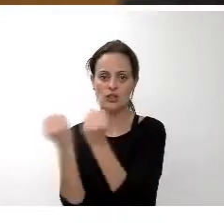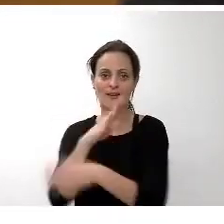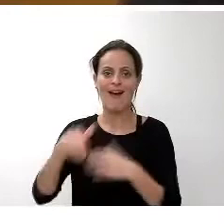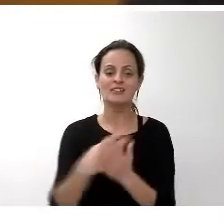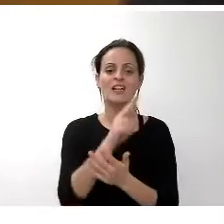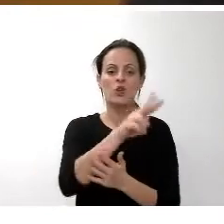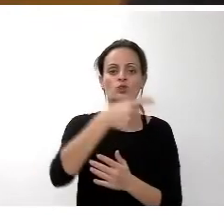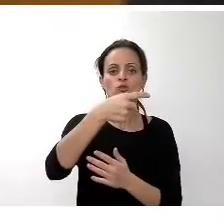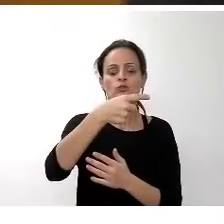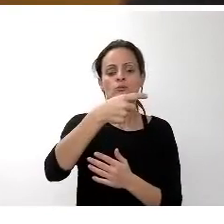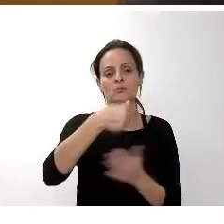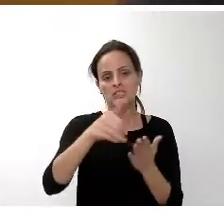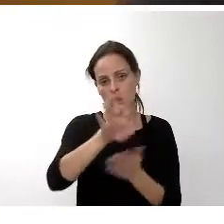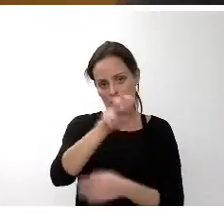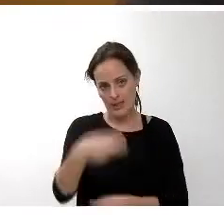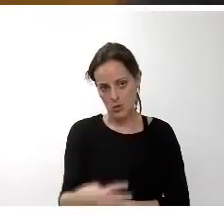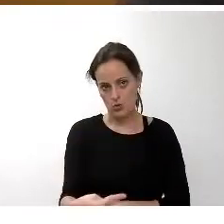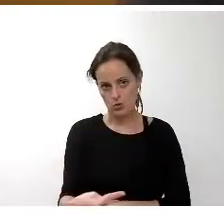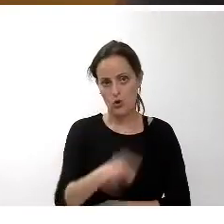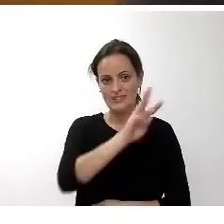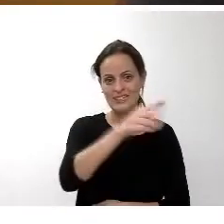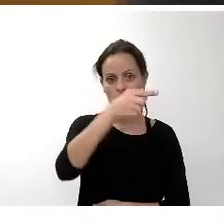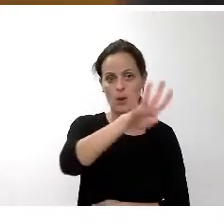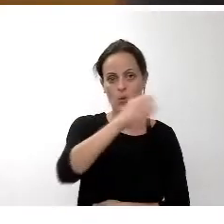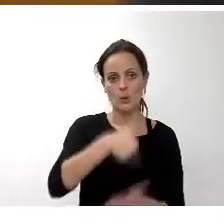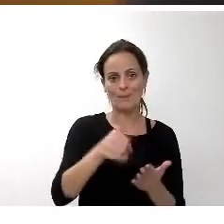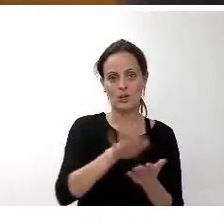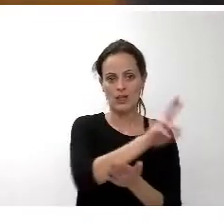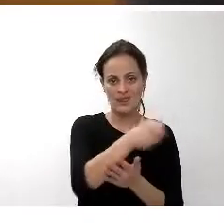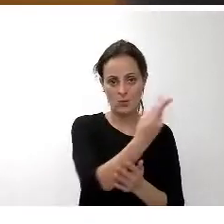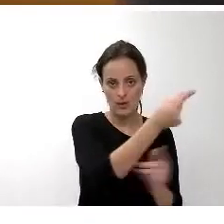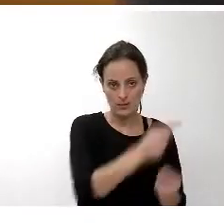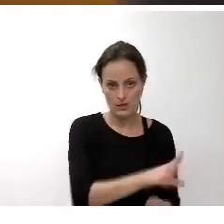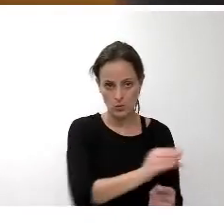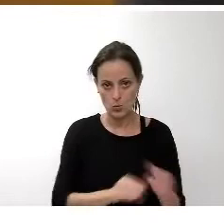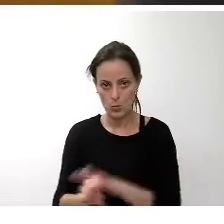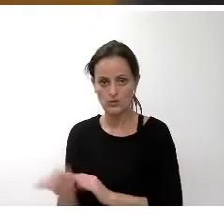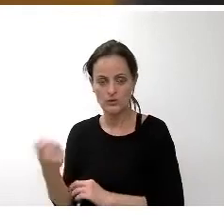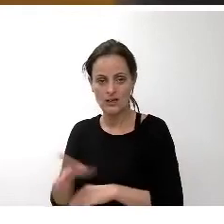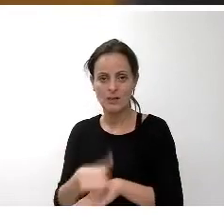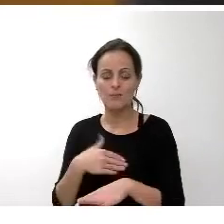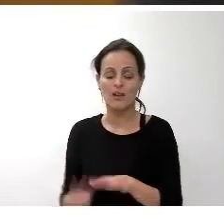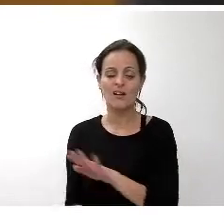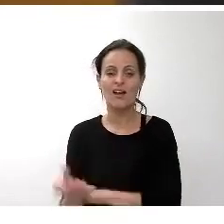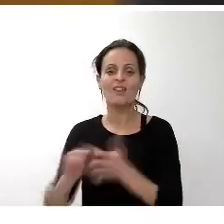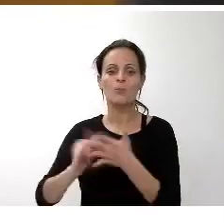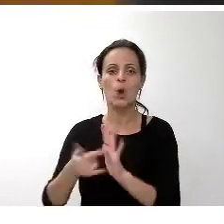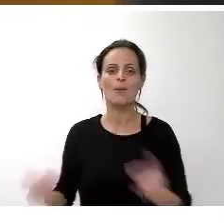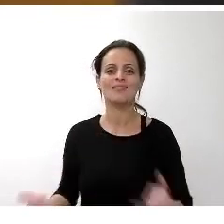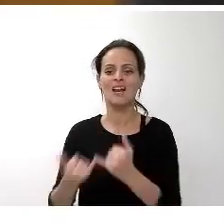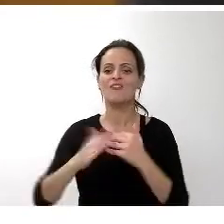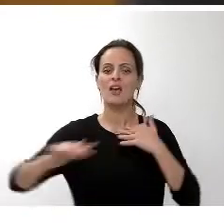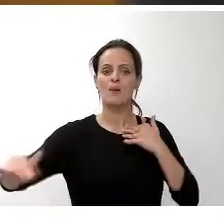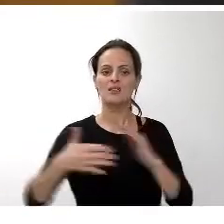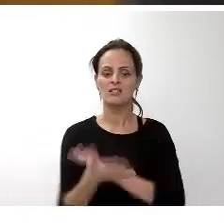euros con 3,4 millones de euros del presupuesto nace el programa Tenerife y el mar que contempla la mejora de las playas y